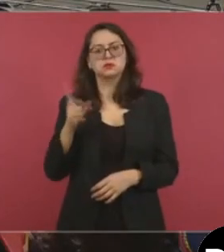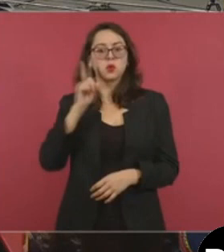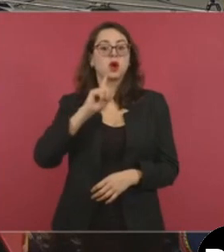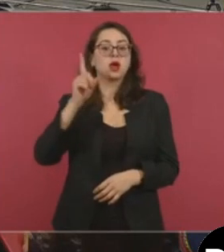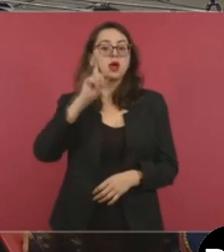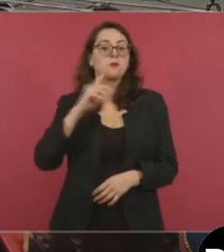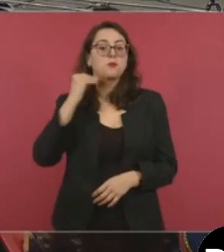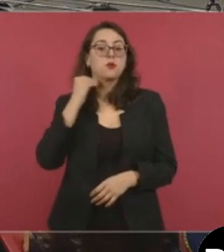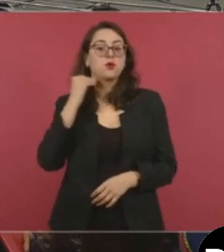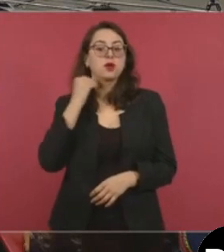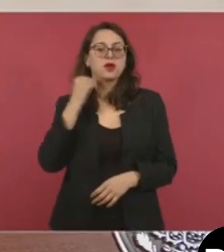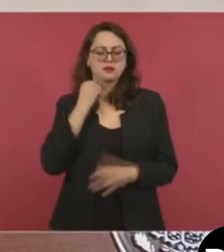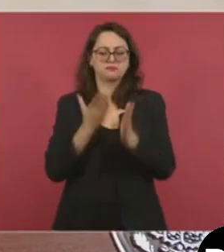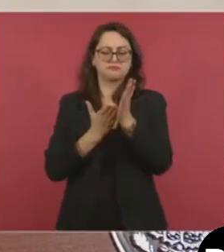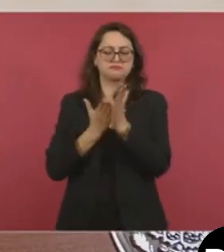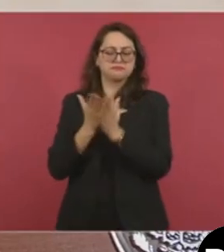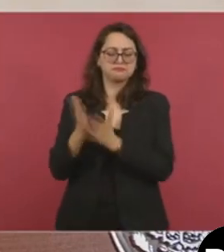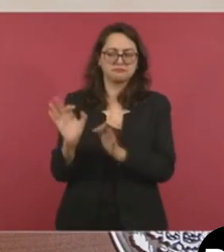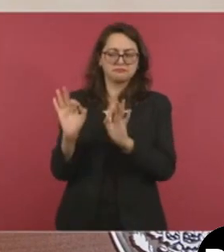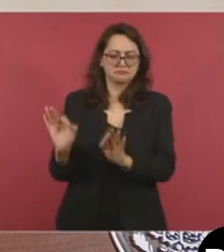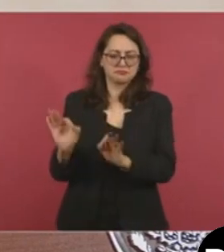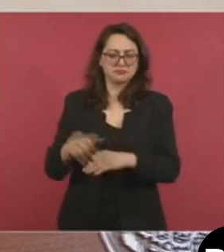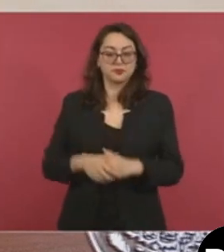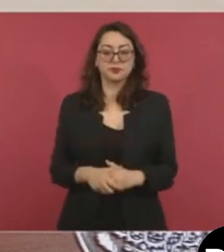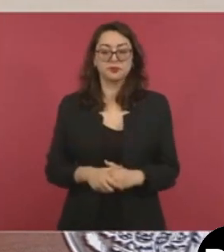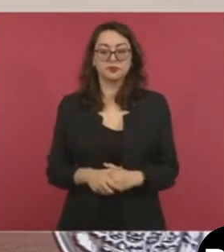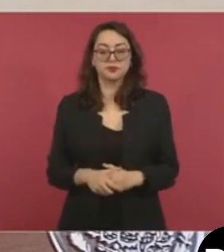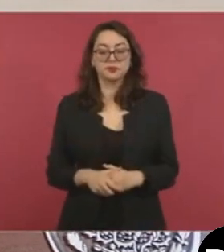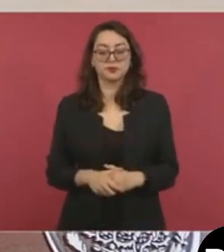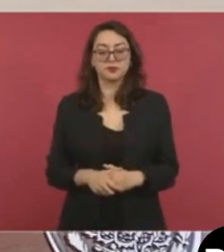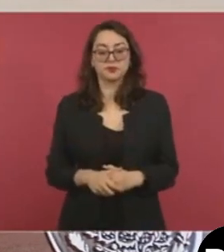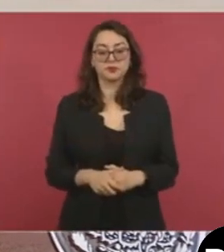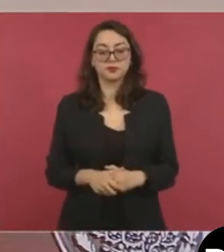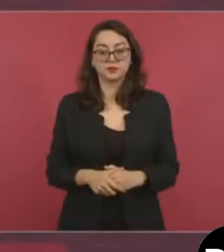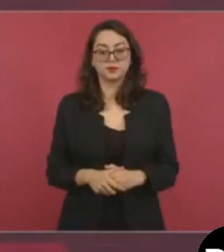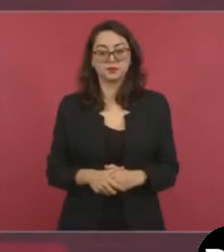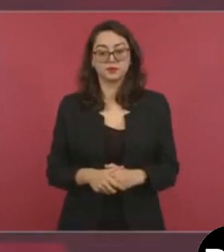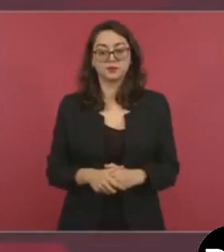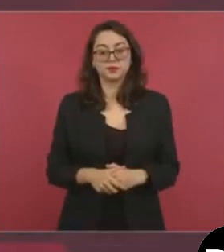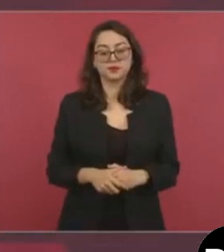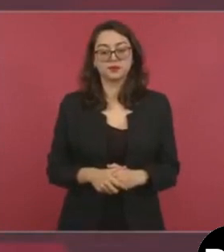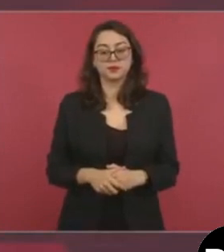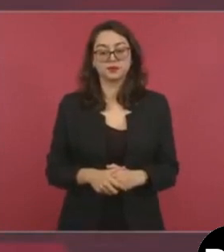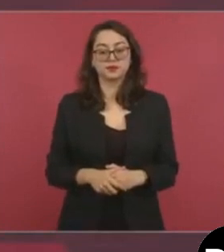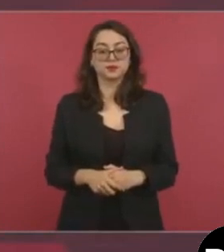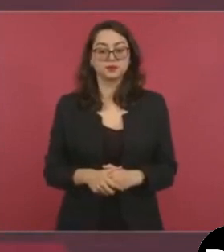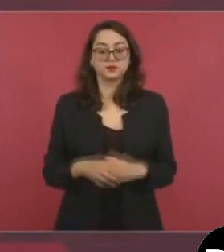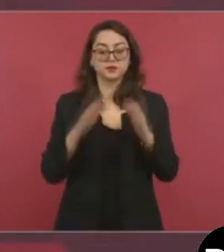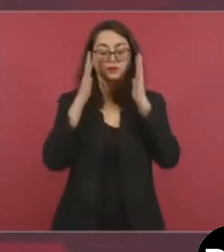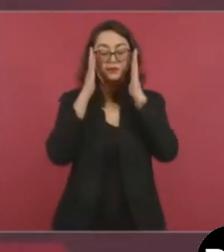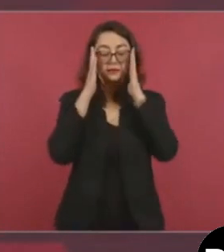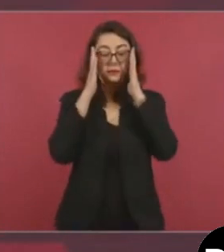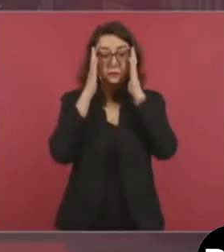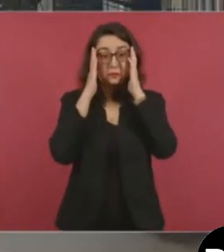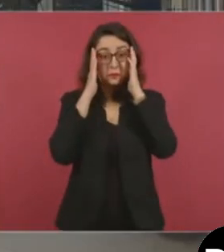recta. Y aprovecho una cosa también, porque tengo que